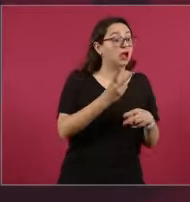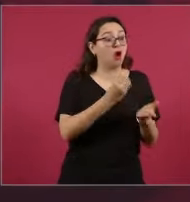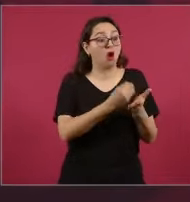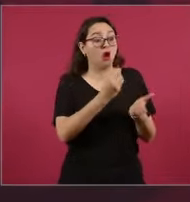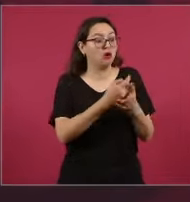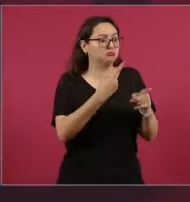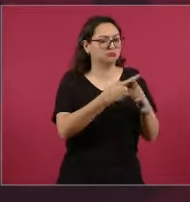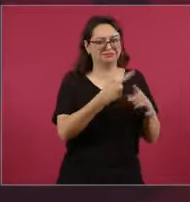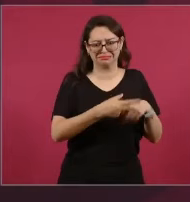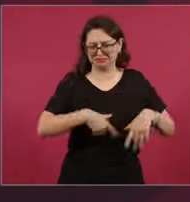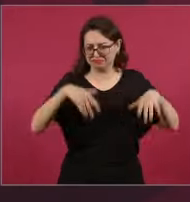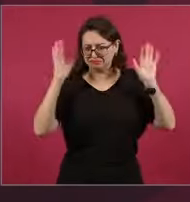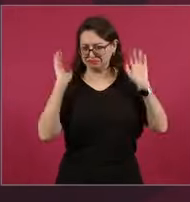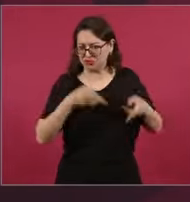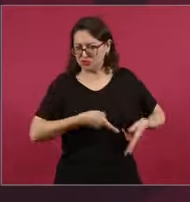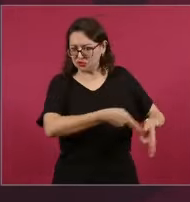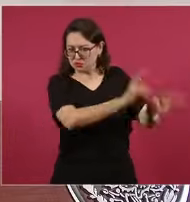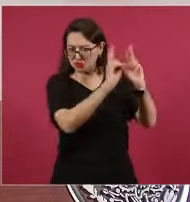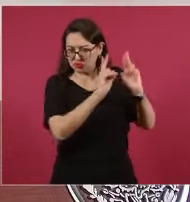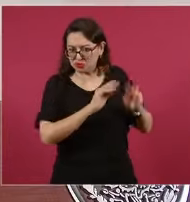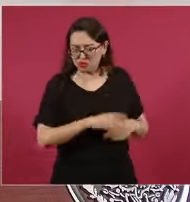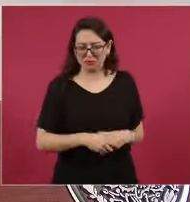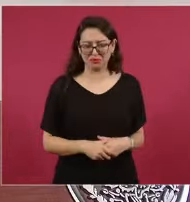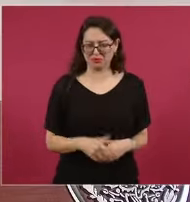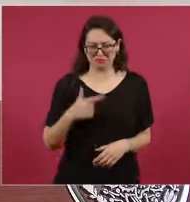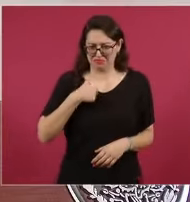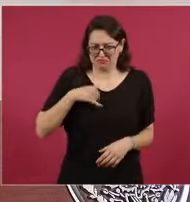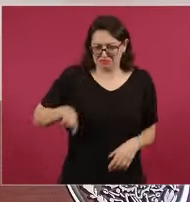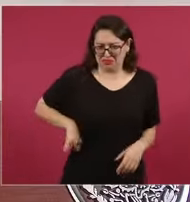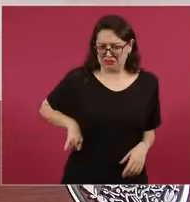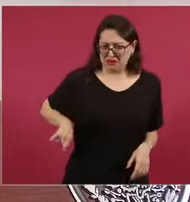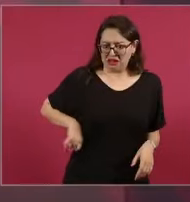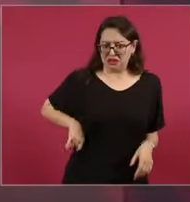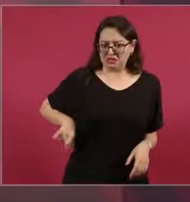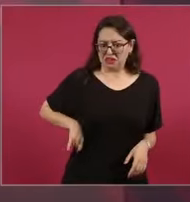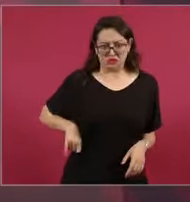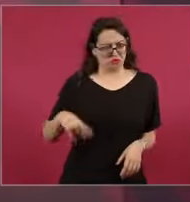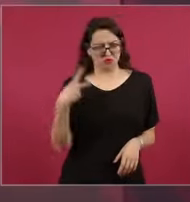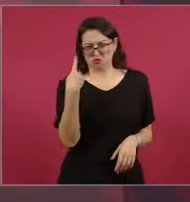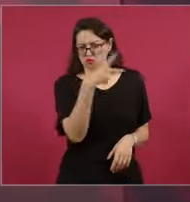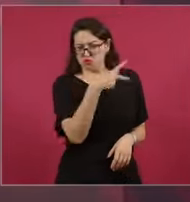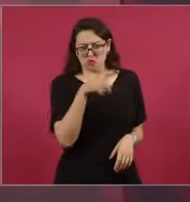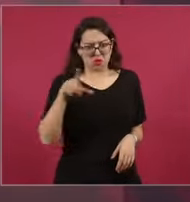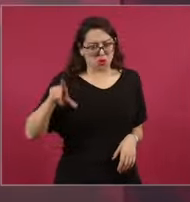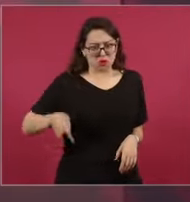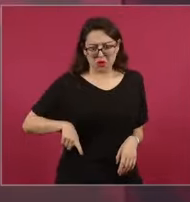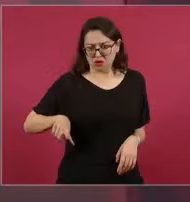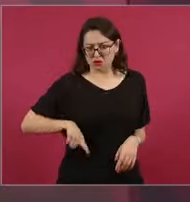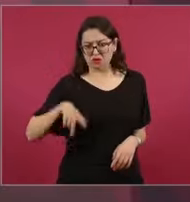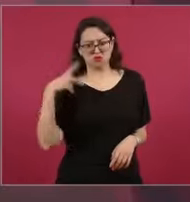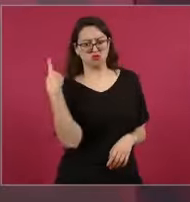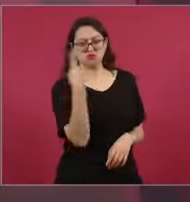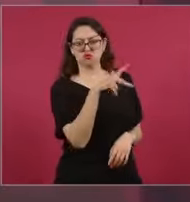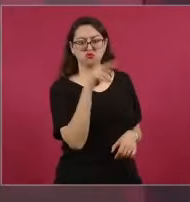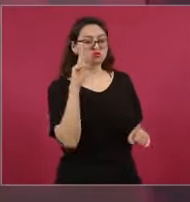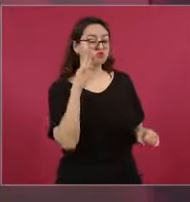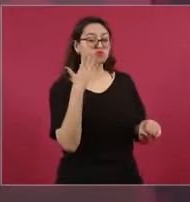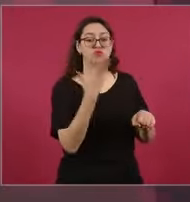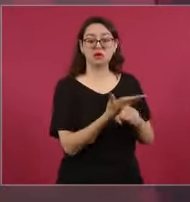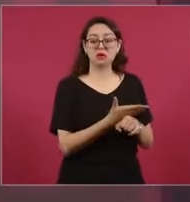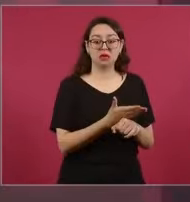cada país tiene su gobierno, no hay gobierno del mundo,